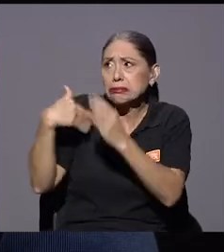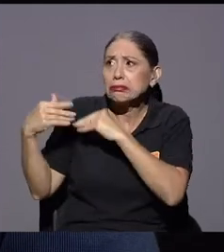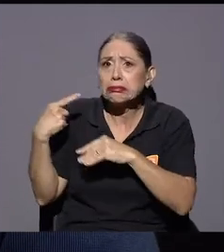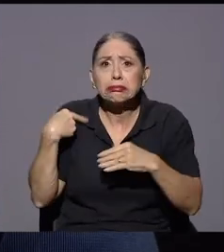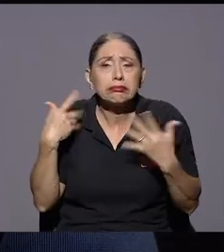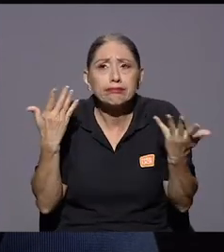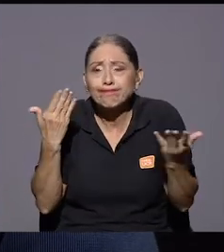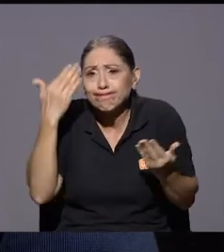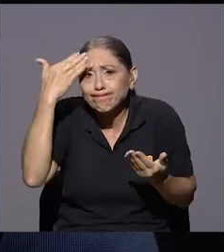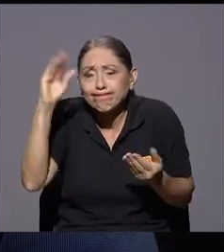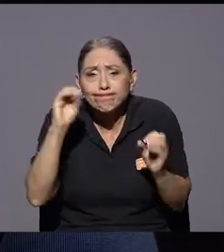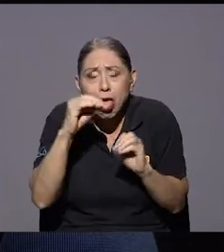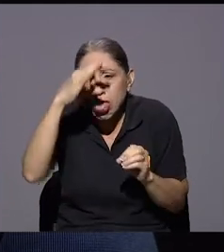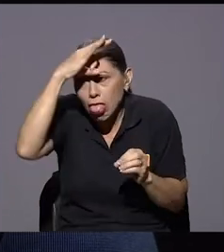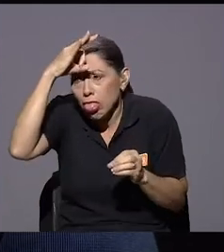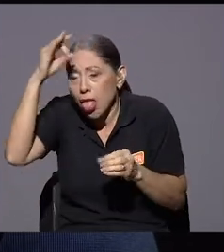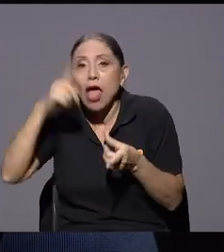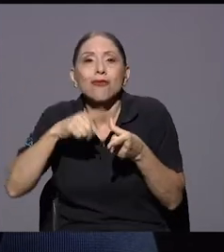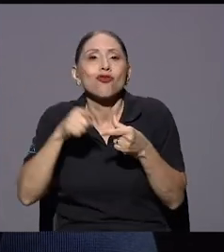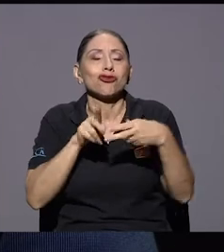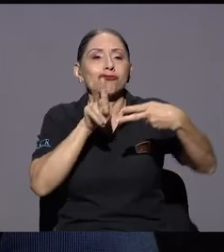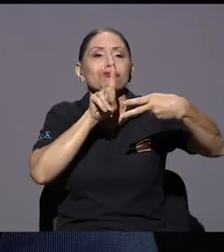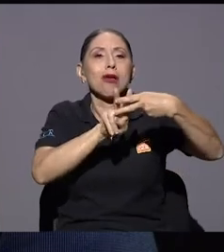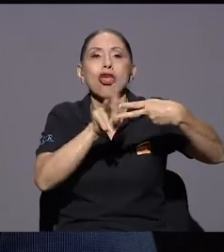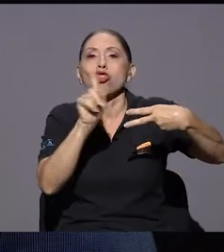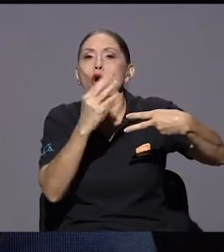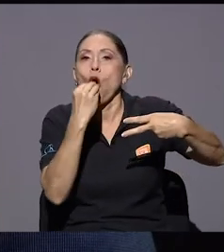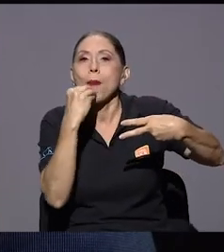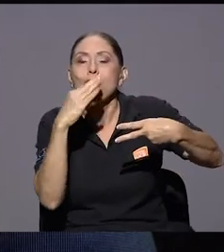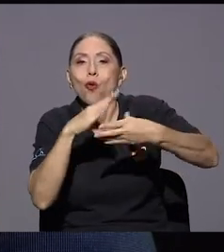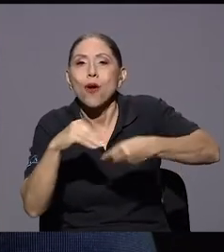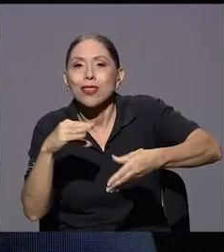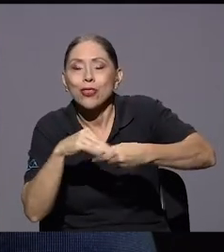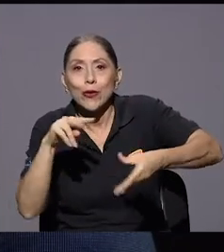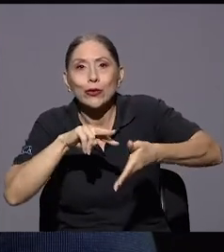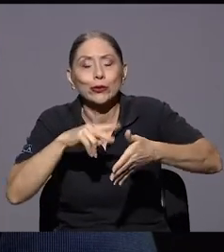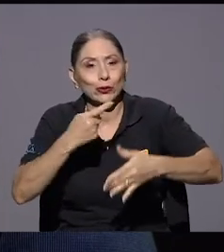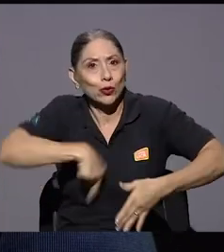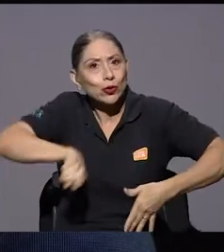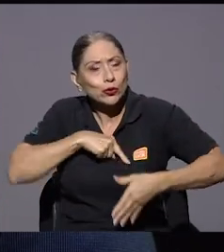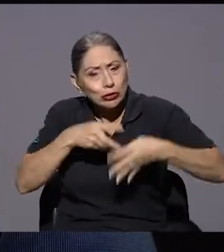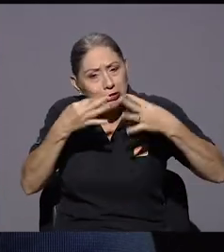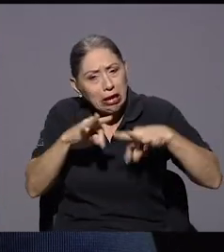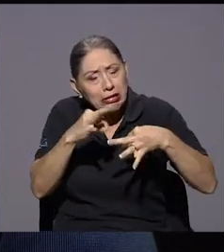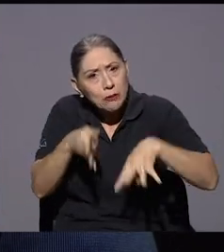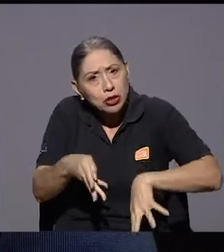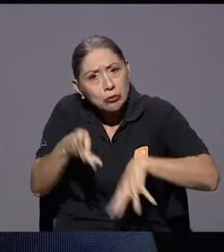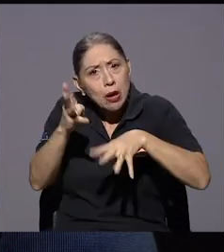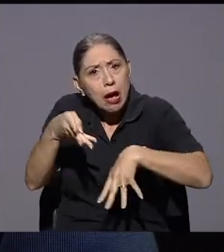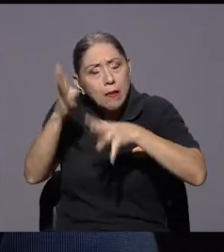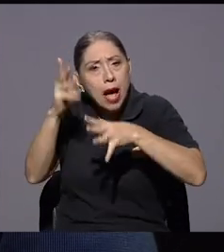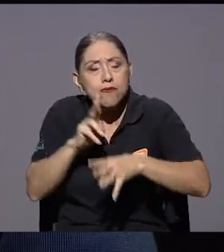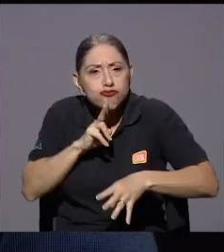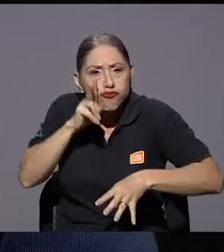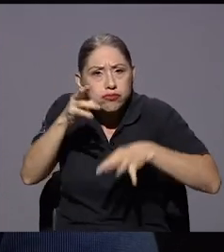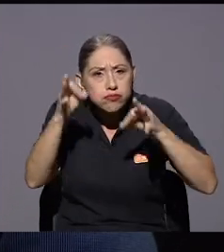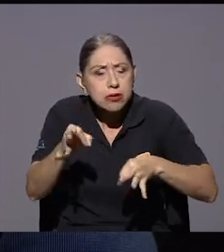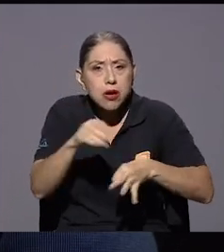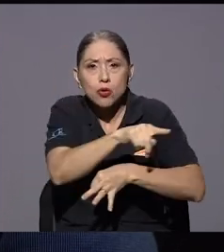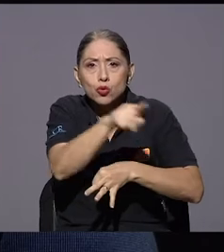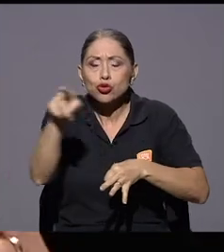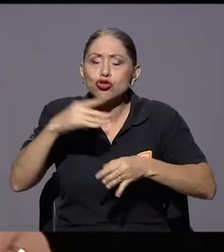muchísima desinformación falsa desde No Coma Cuento fue muy importante en llevarle cierta tranquilidad